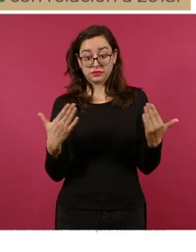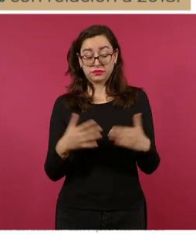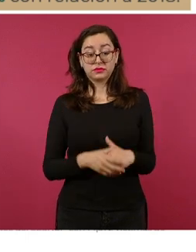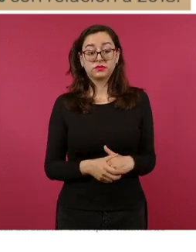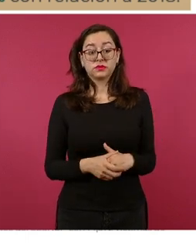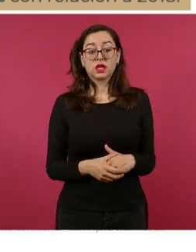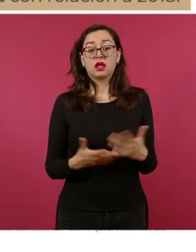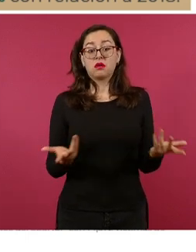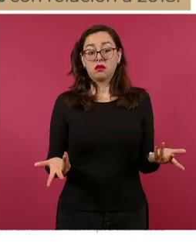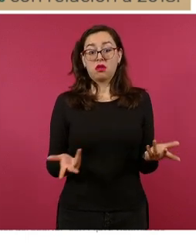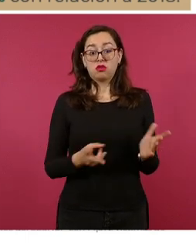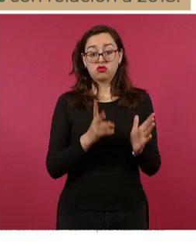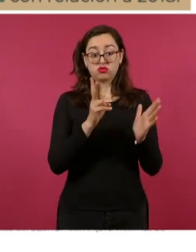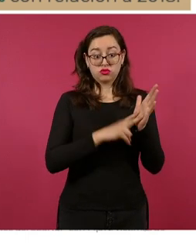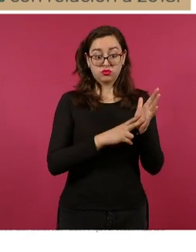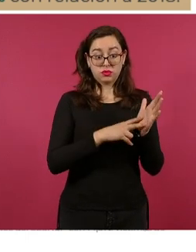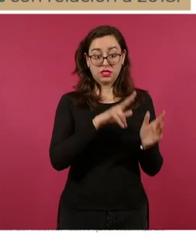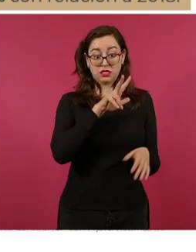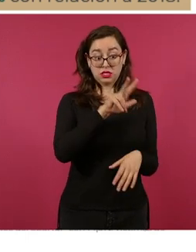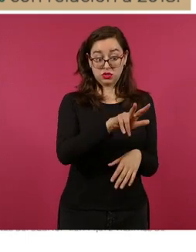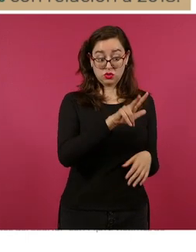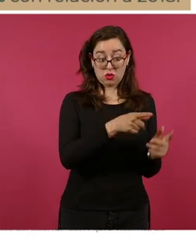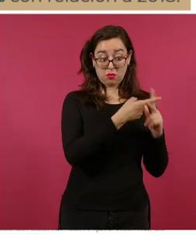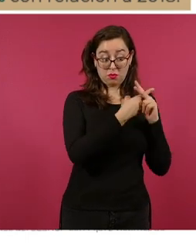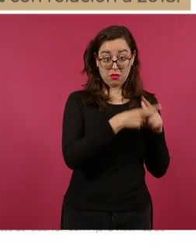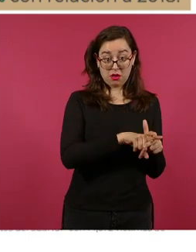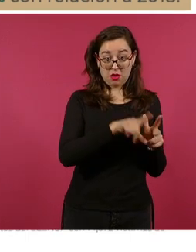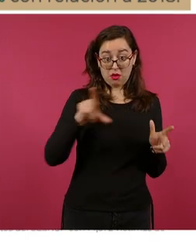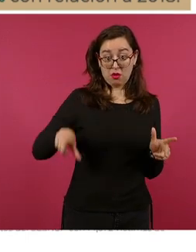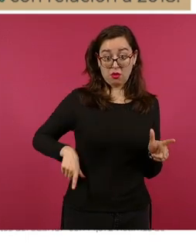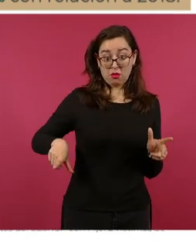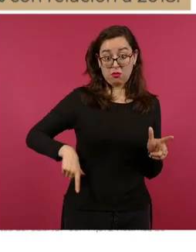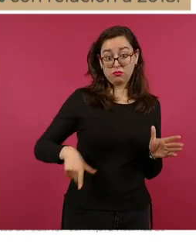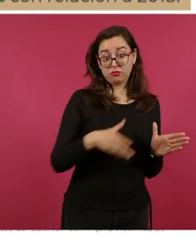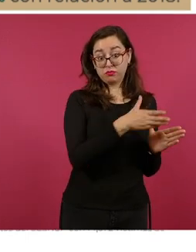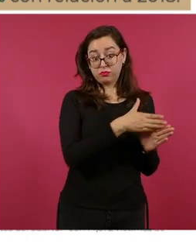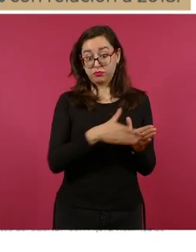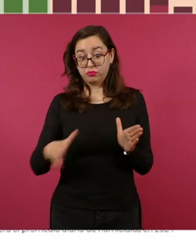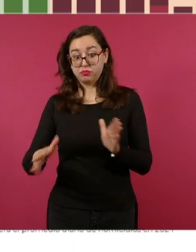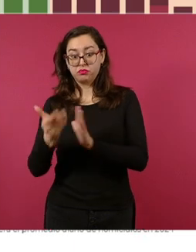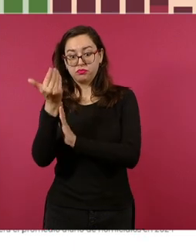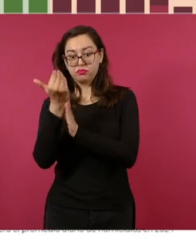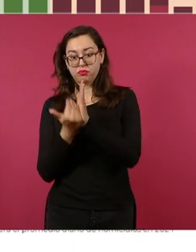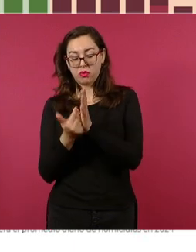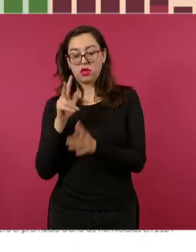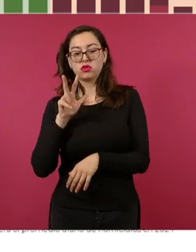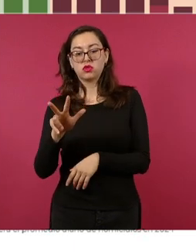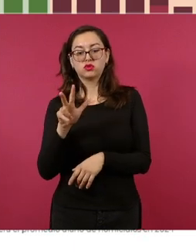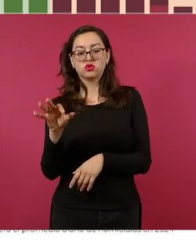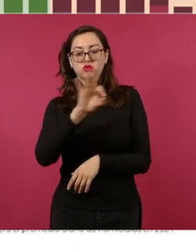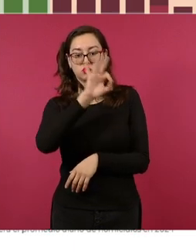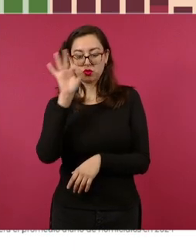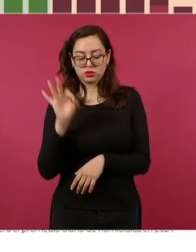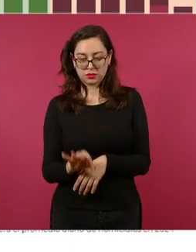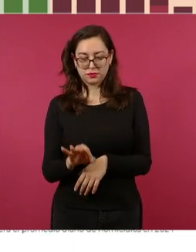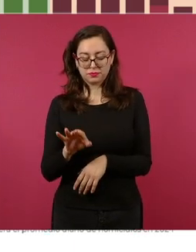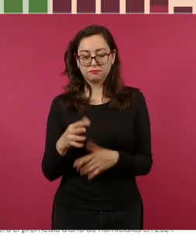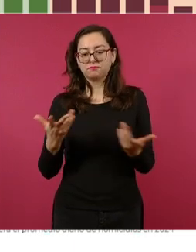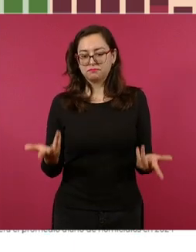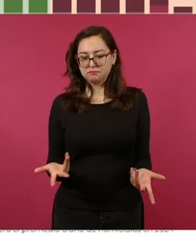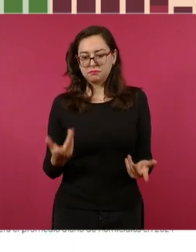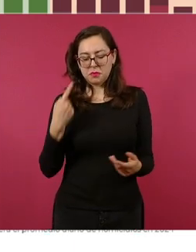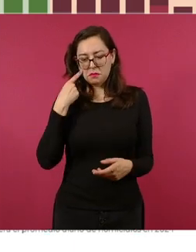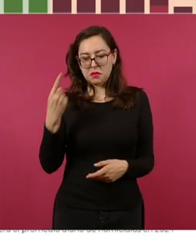dieciocho, tenemos una reducción del 18 por ciento. Adelante. También está la comparativa de homicidios por los